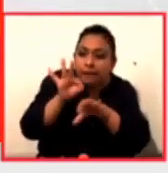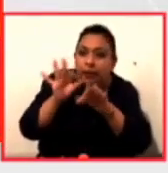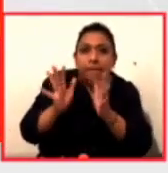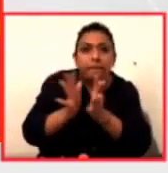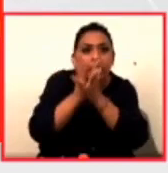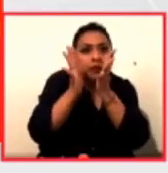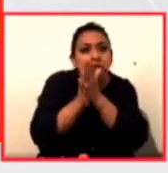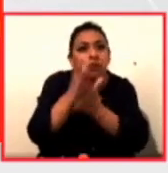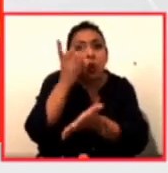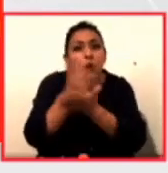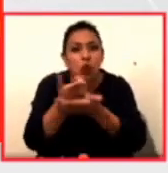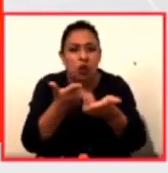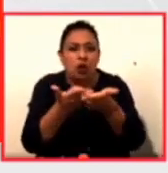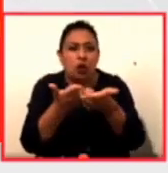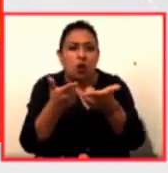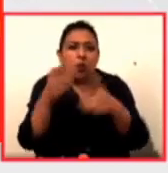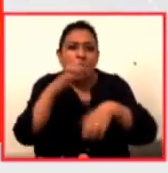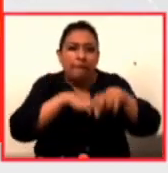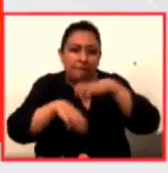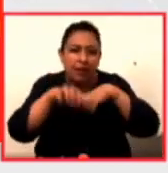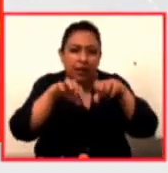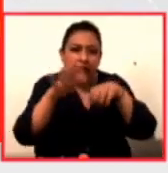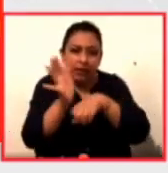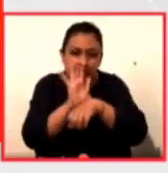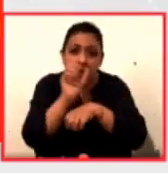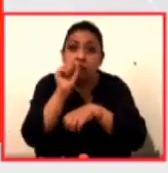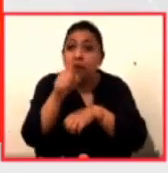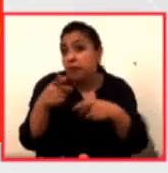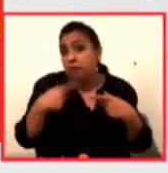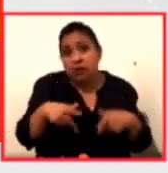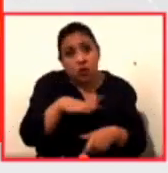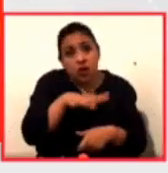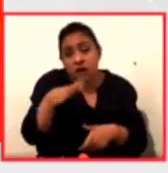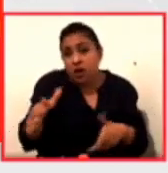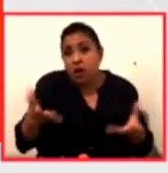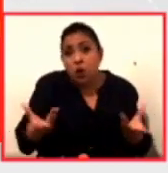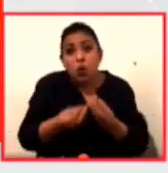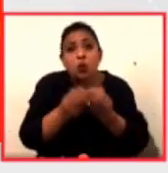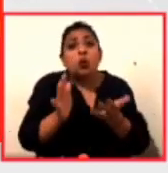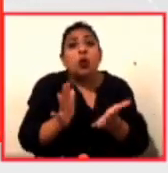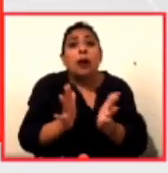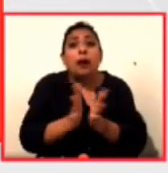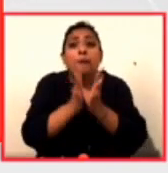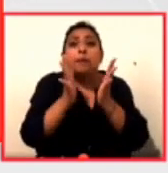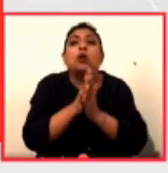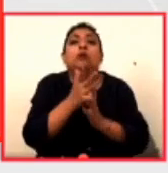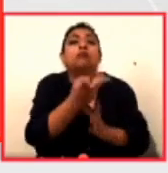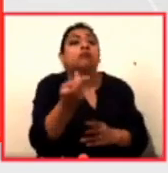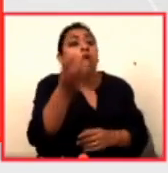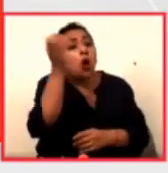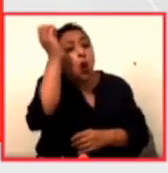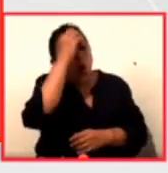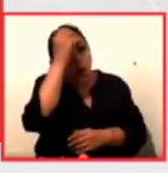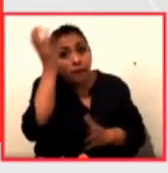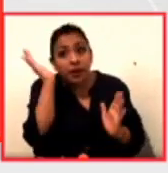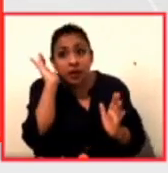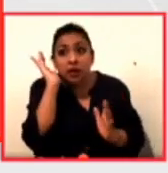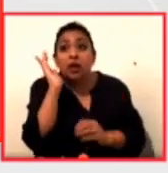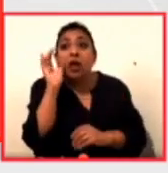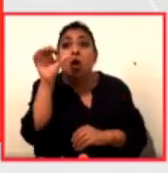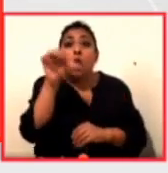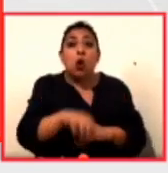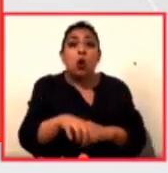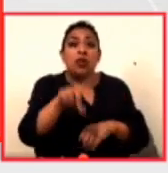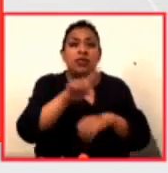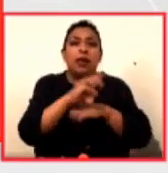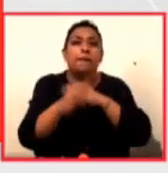solo de las compañías de cine sino de la ciudadanía en general. Laura Güemann, antes de que me platiquen cómo lo ven, les comento que tengo detrás hoy es Día Mundial de la